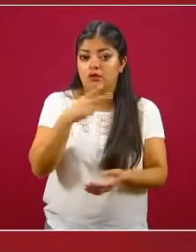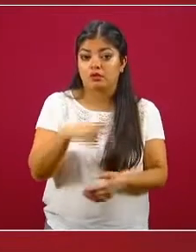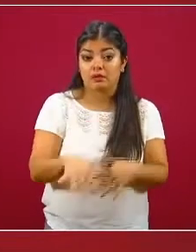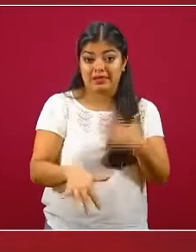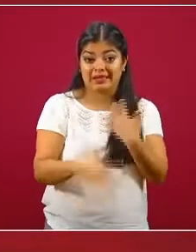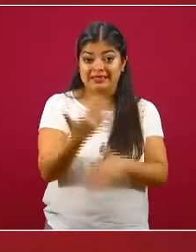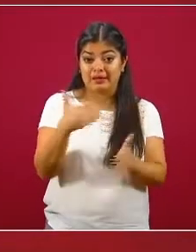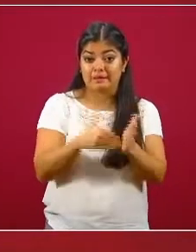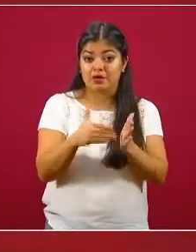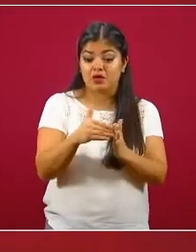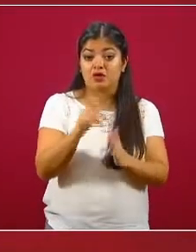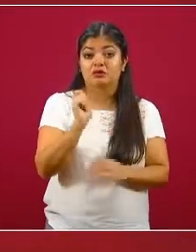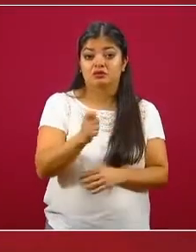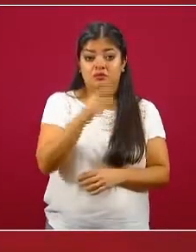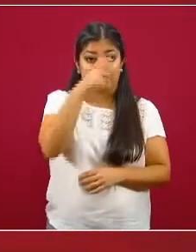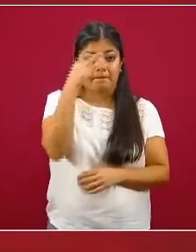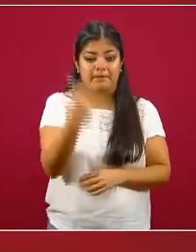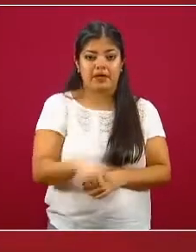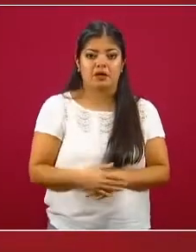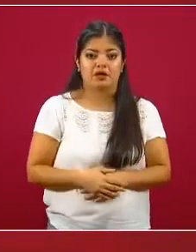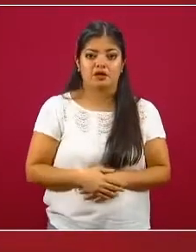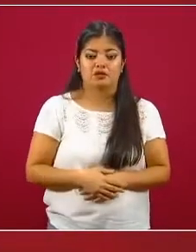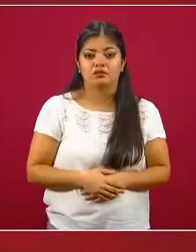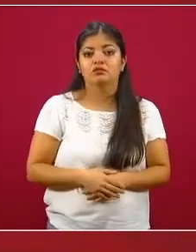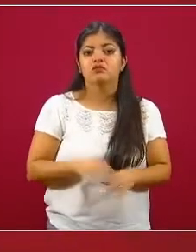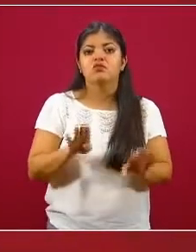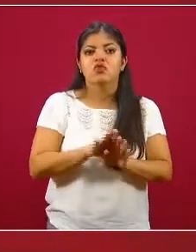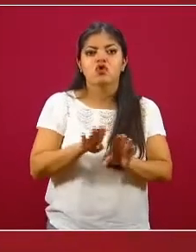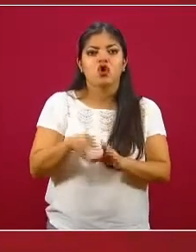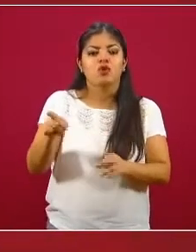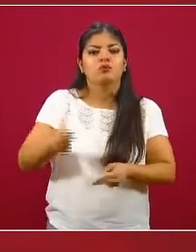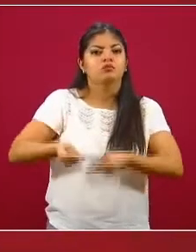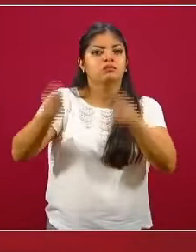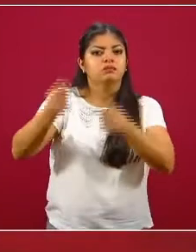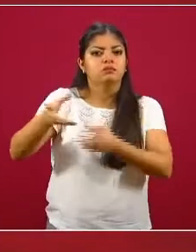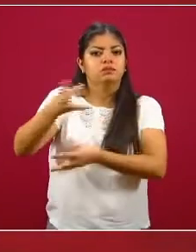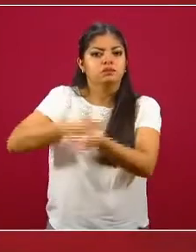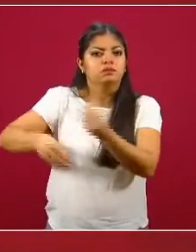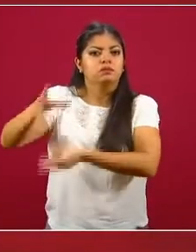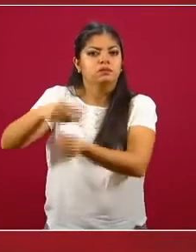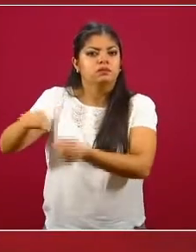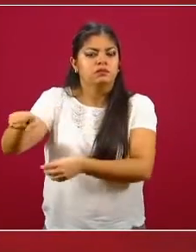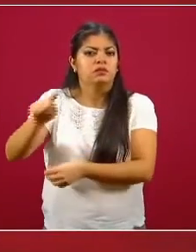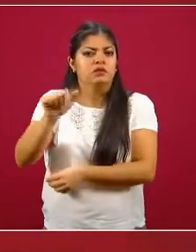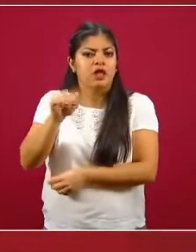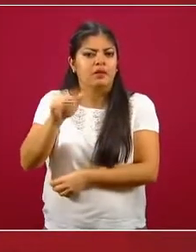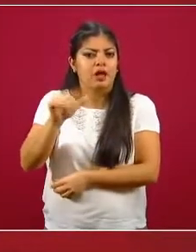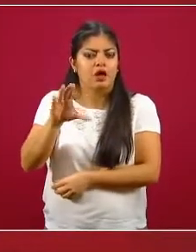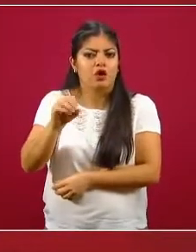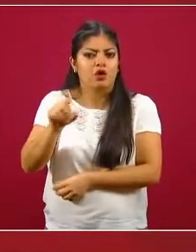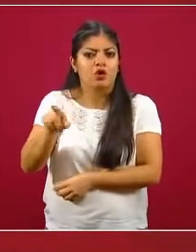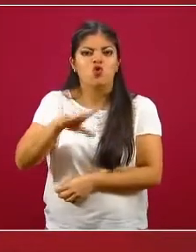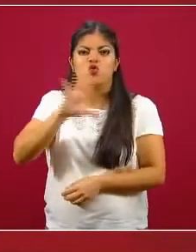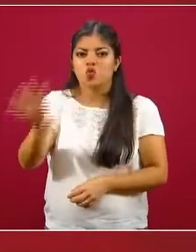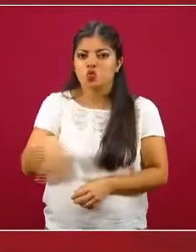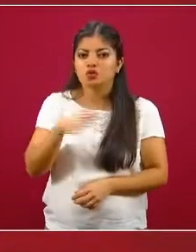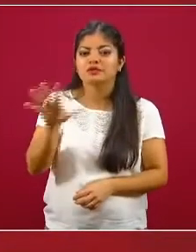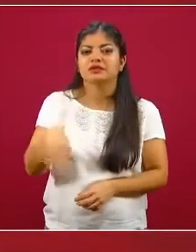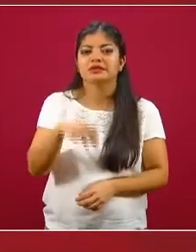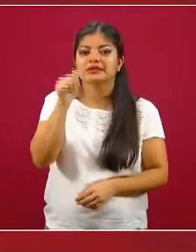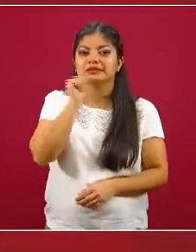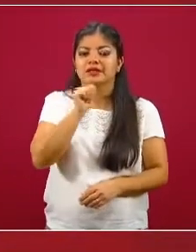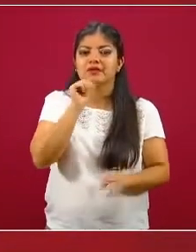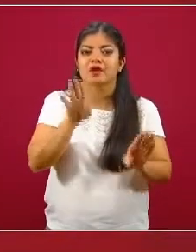millones son mexicanos. Para mantener sus ingresos, las industrias tabacaleras y otras industrias relacionadas buscan continuamente